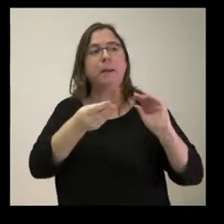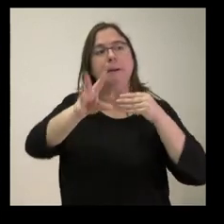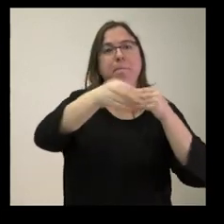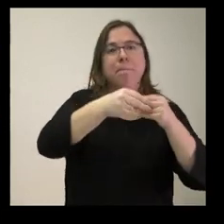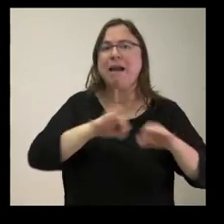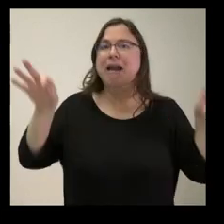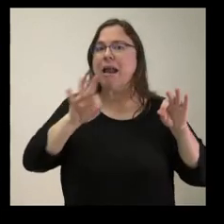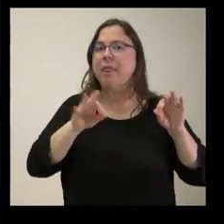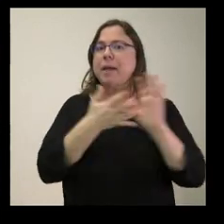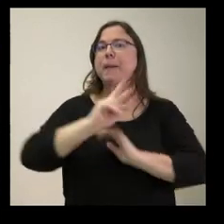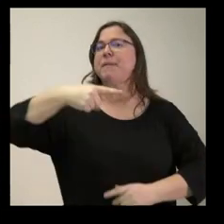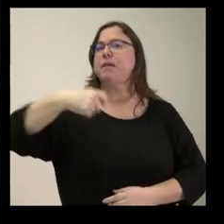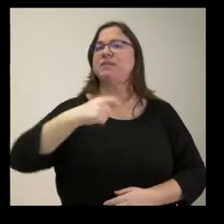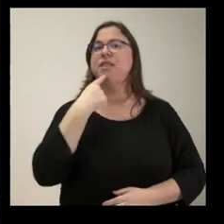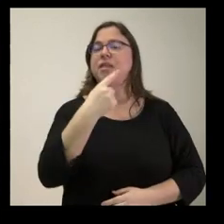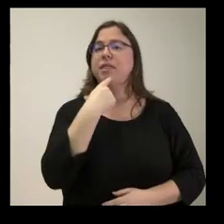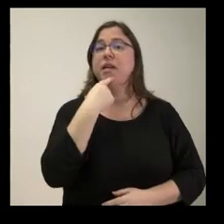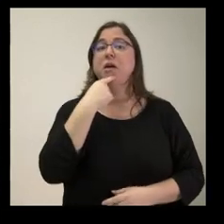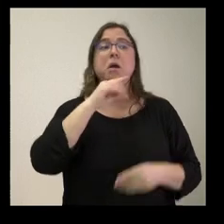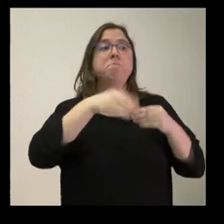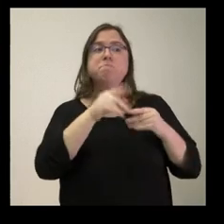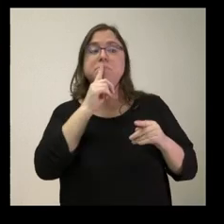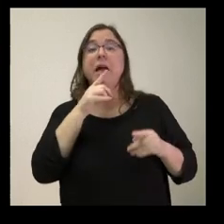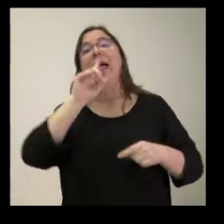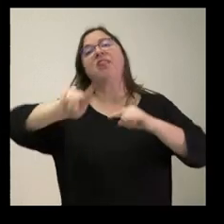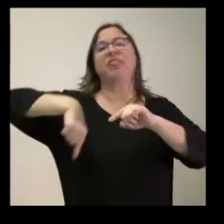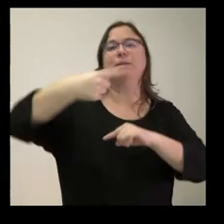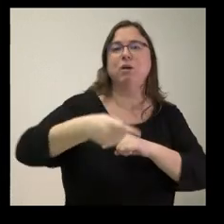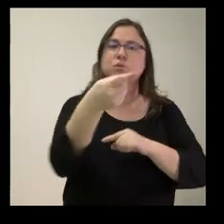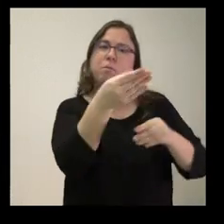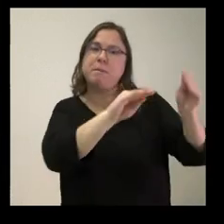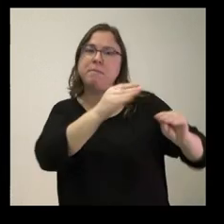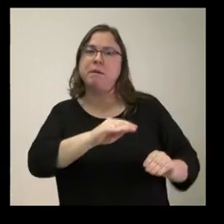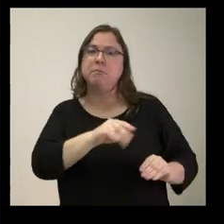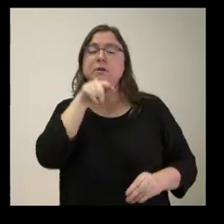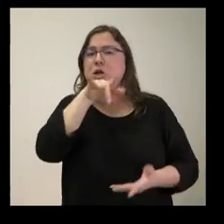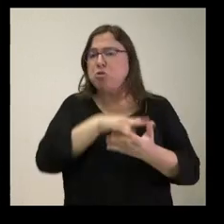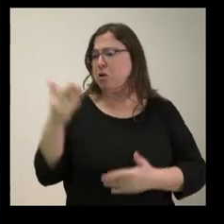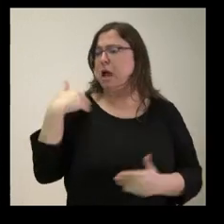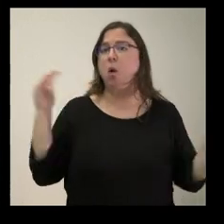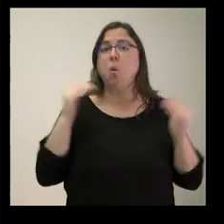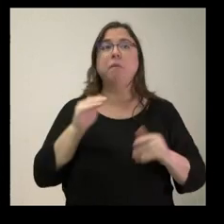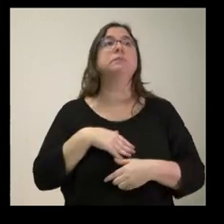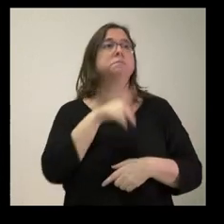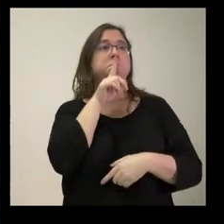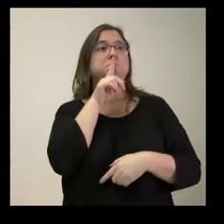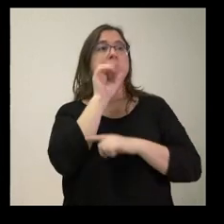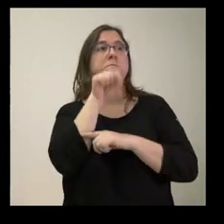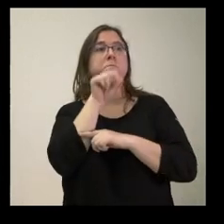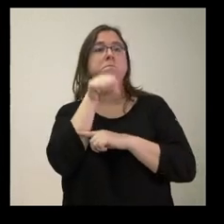explicó el vicepresidente y todas esas correcciones o puntualizaciones han venido después. Usted en ese momento asentía lo que estaba